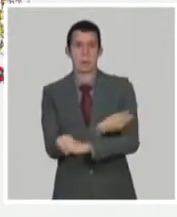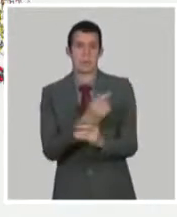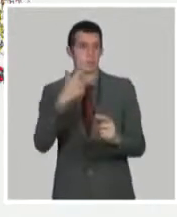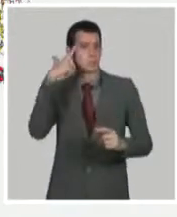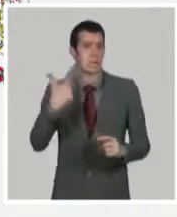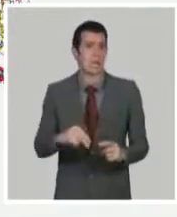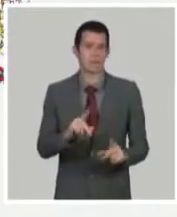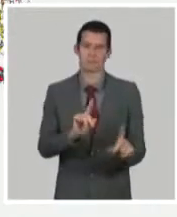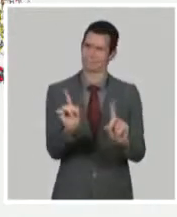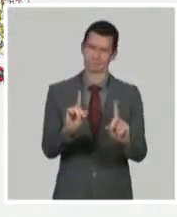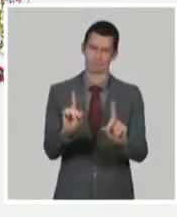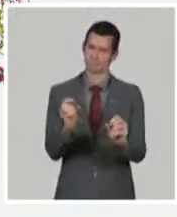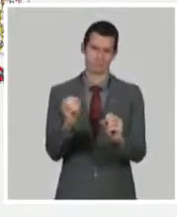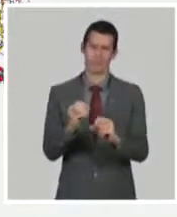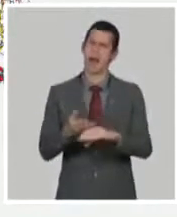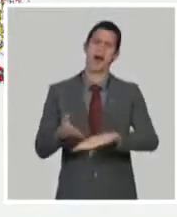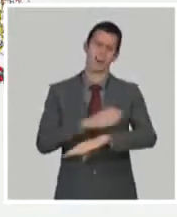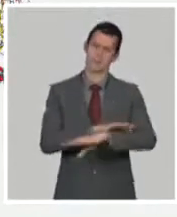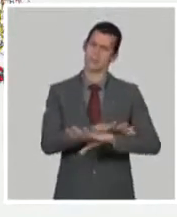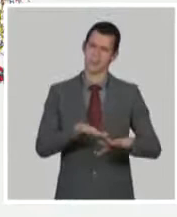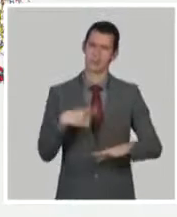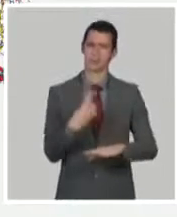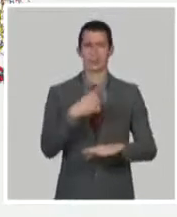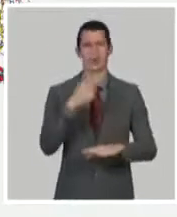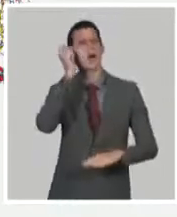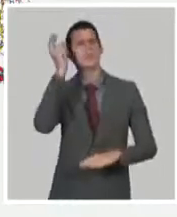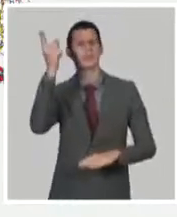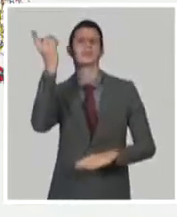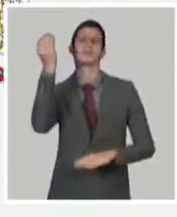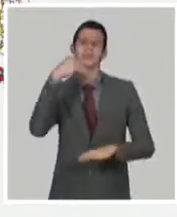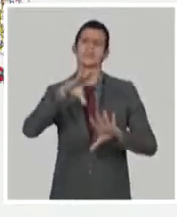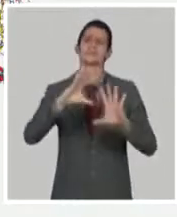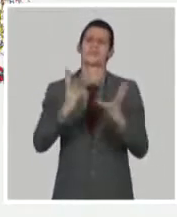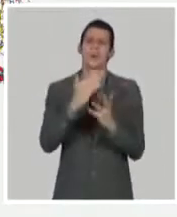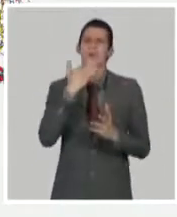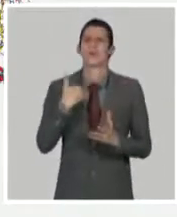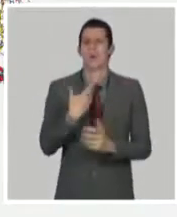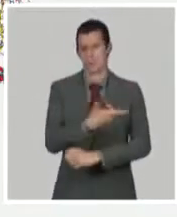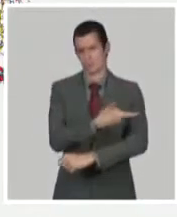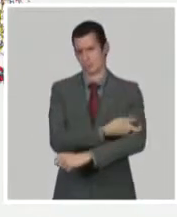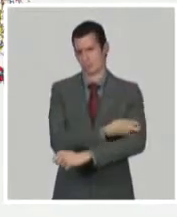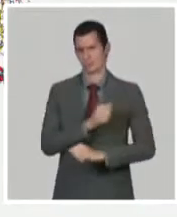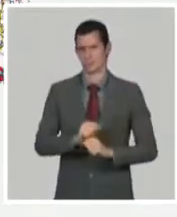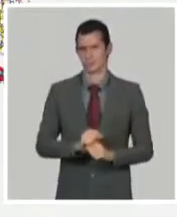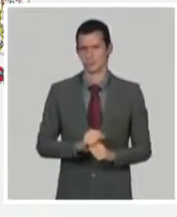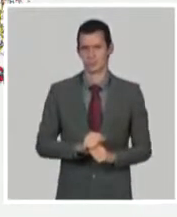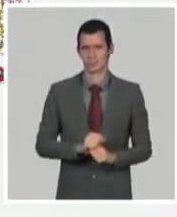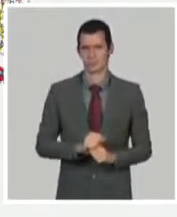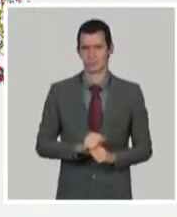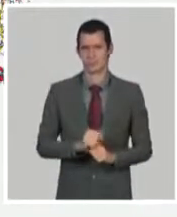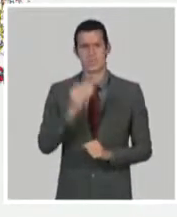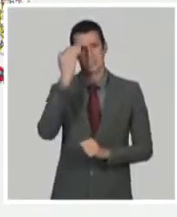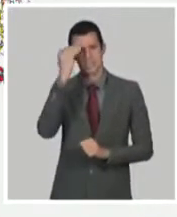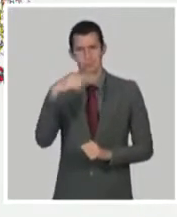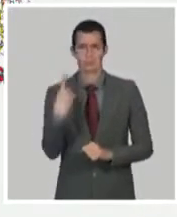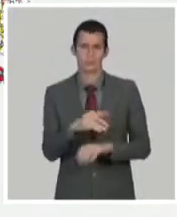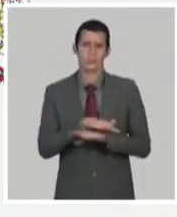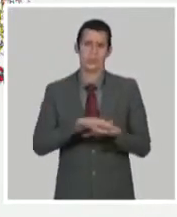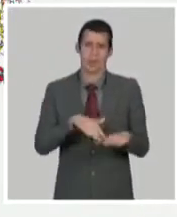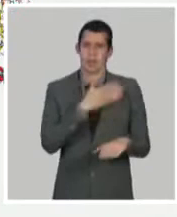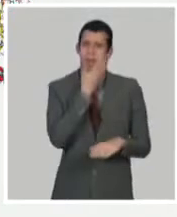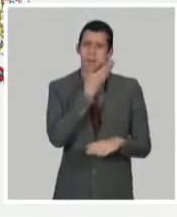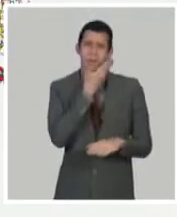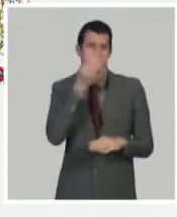ponerlos en sistemas hospederos de bacterias o levaduras, bueno, pudimos también planteando en nuestras